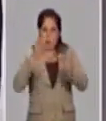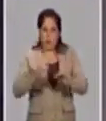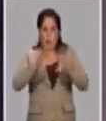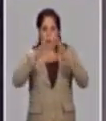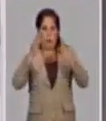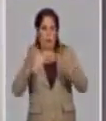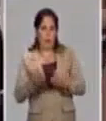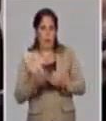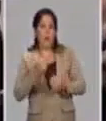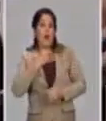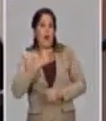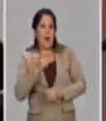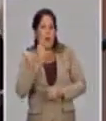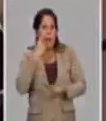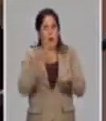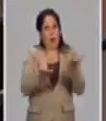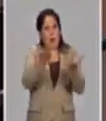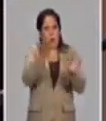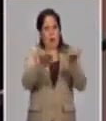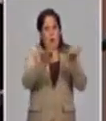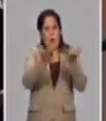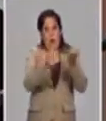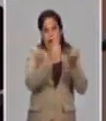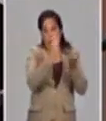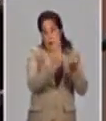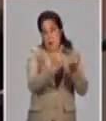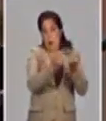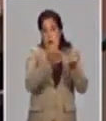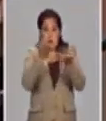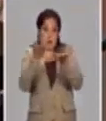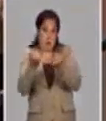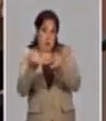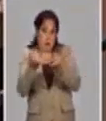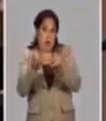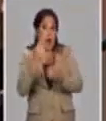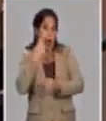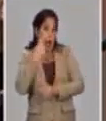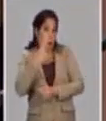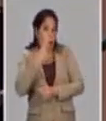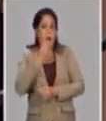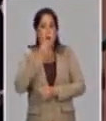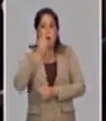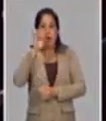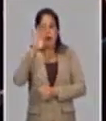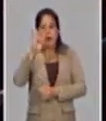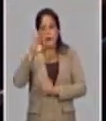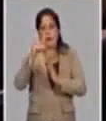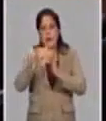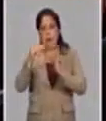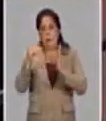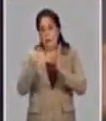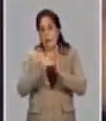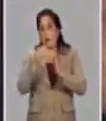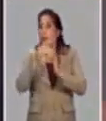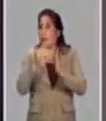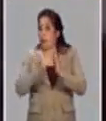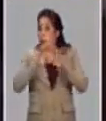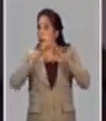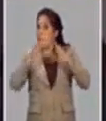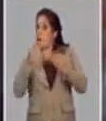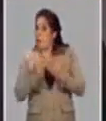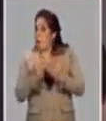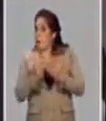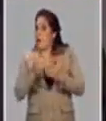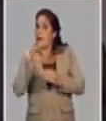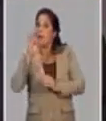la cobertura al mundo. Fíjate que... Para sacar una dimensión, si fuera, como son dos dosis, la mayoría habría que hacer no menos de 15.000 millones de vacunas